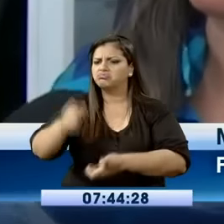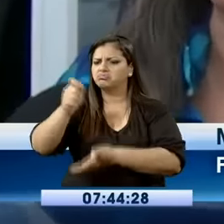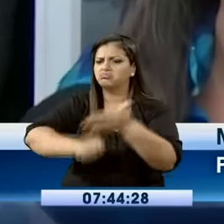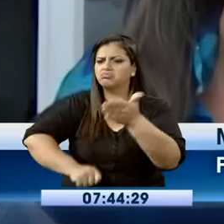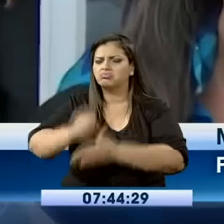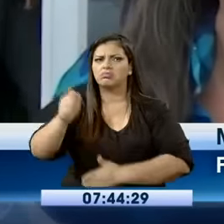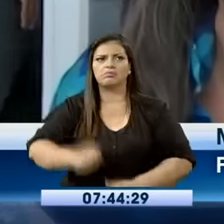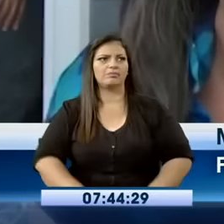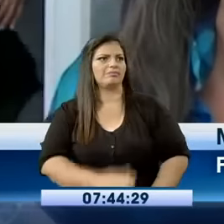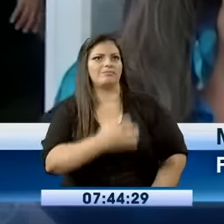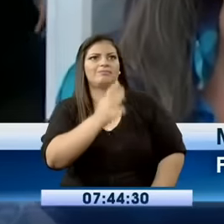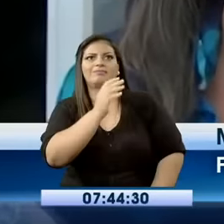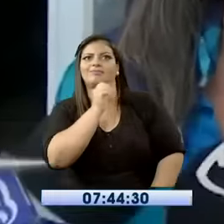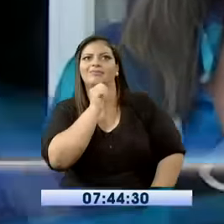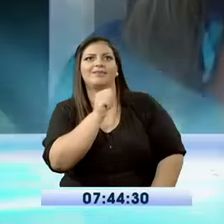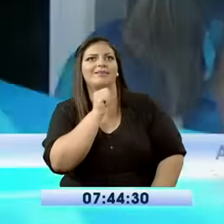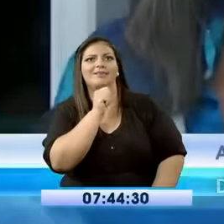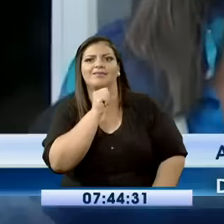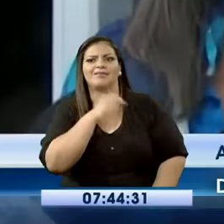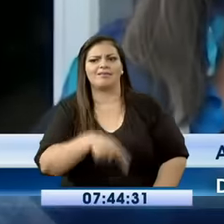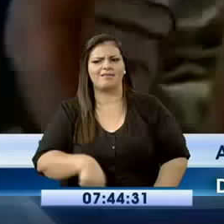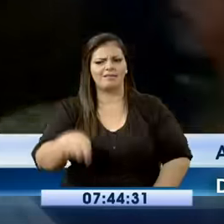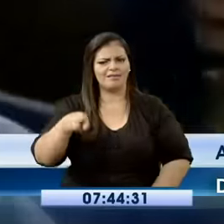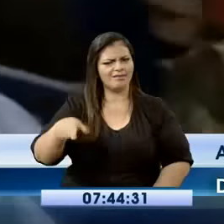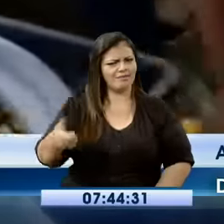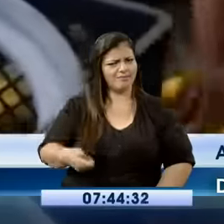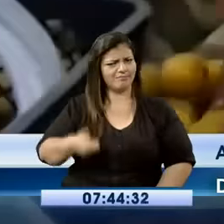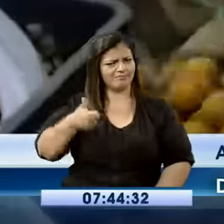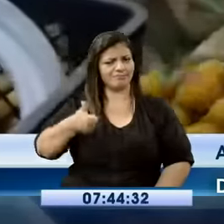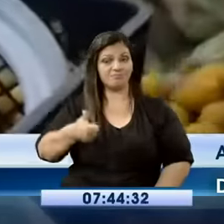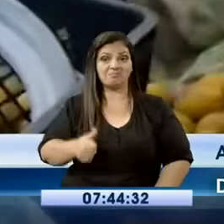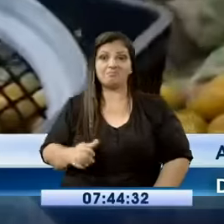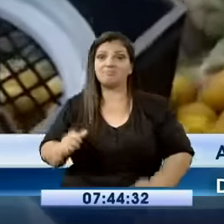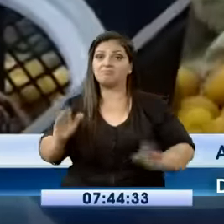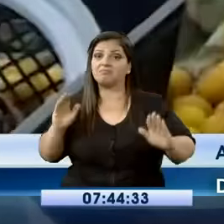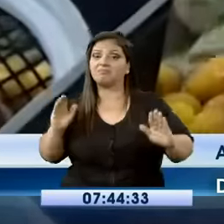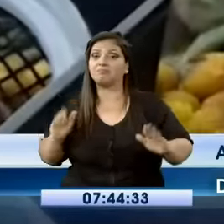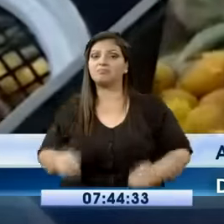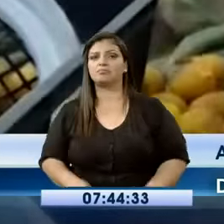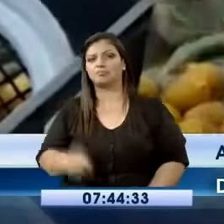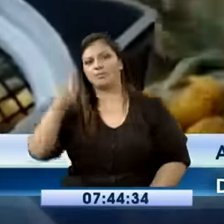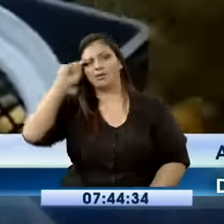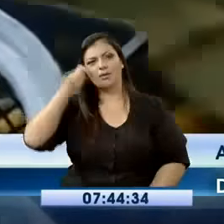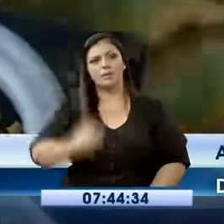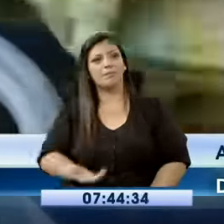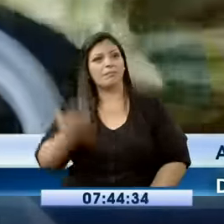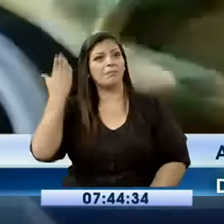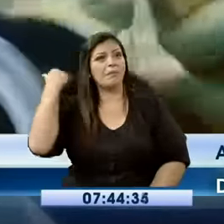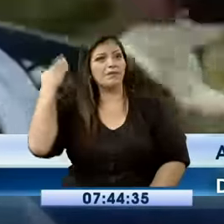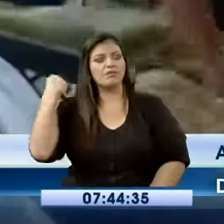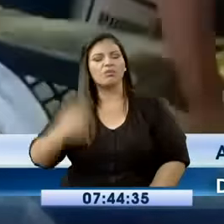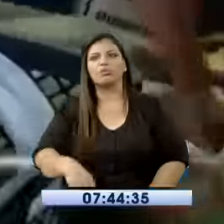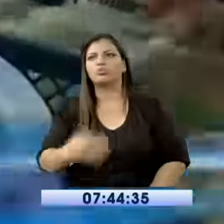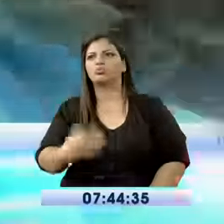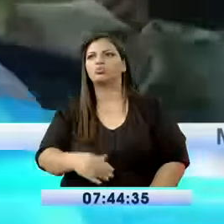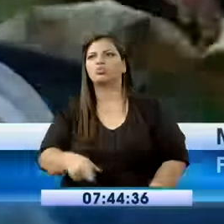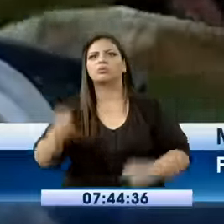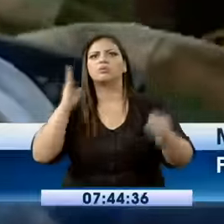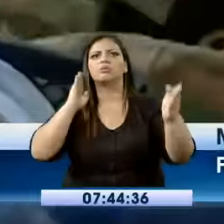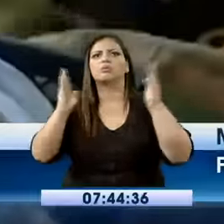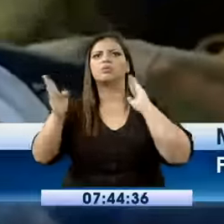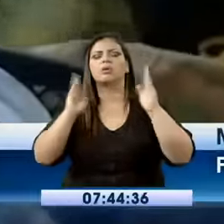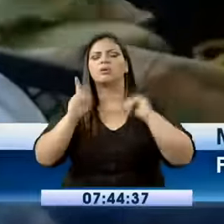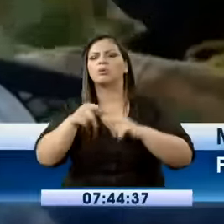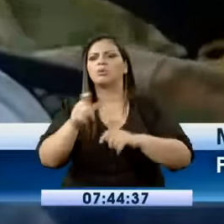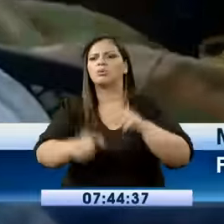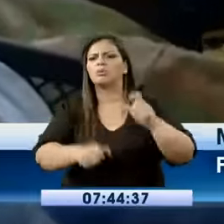condiciones para el uso de las personas. Obviamente recuerden que hace algún tiempo hubo una fatalidad en nuestra provincia y tratamos